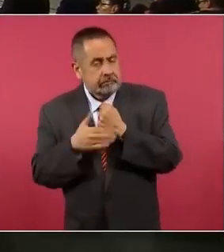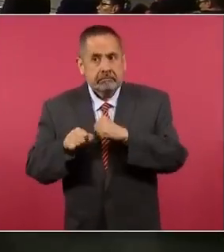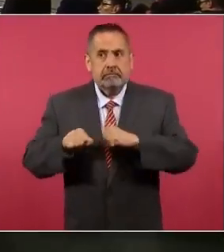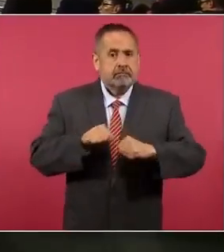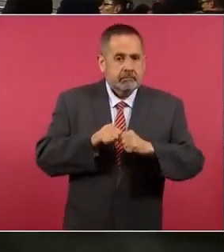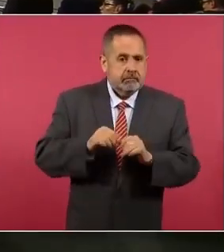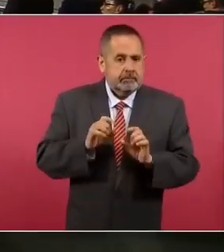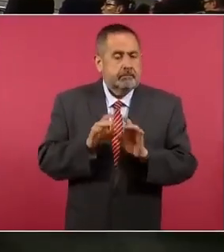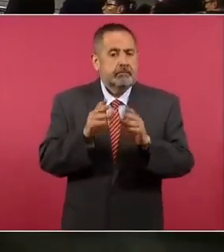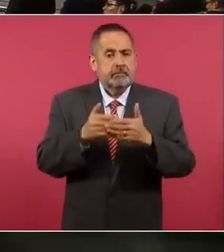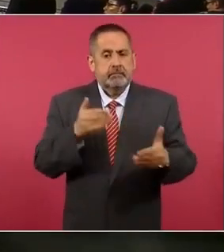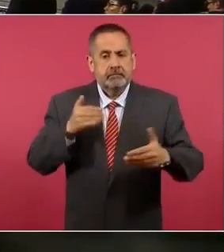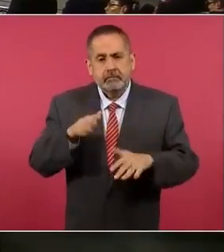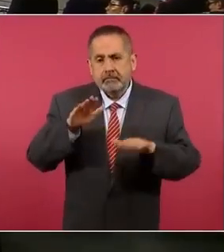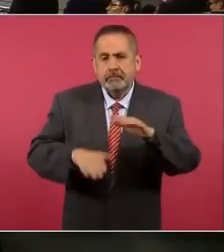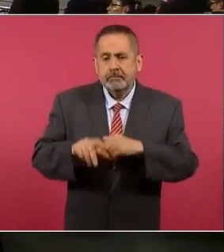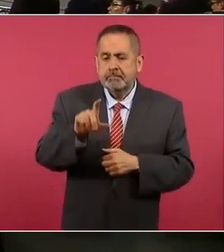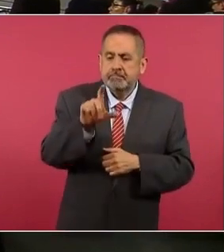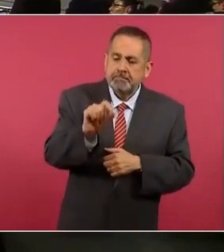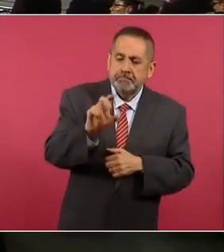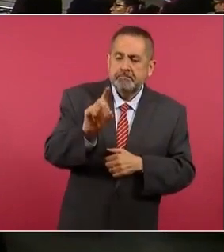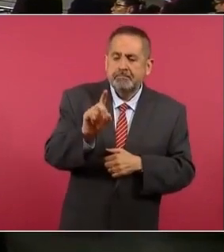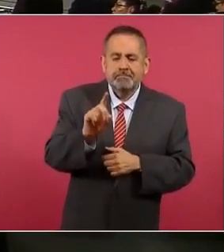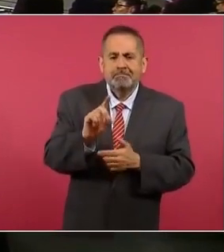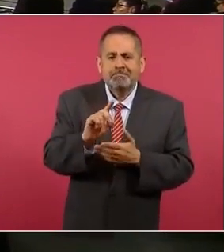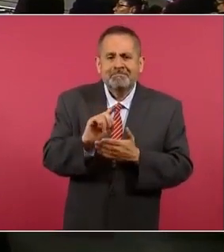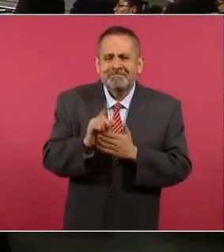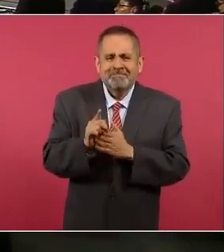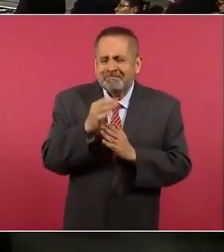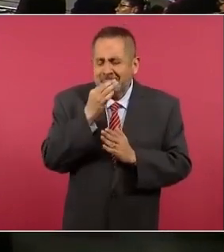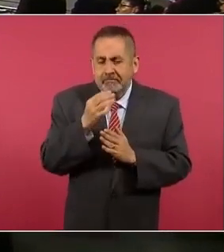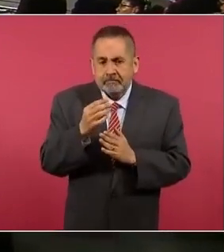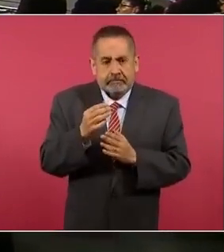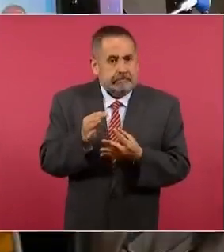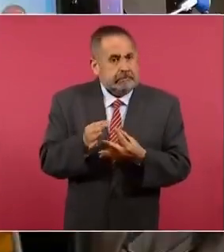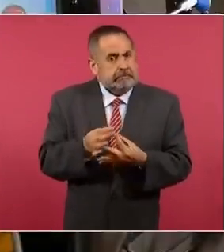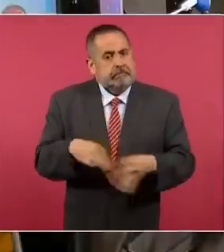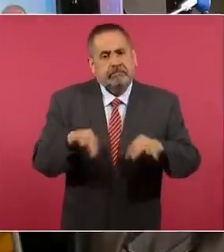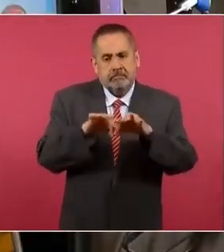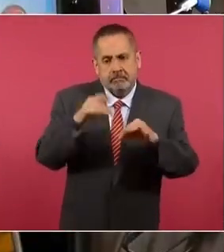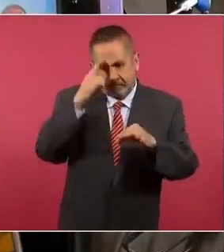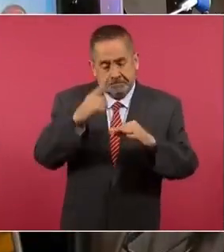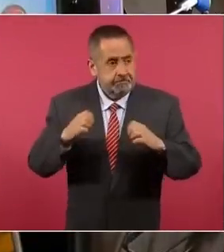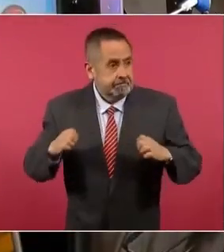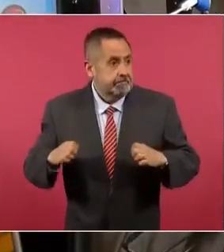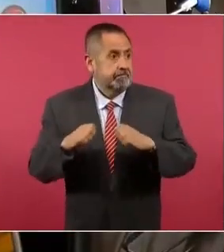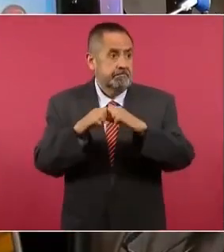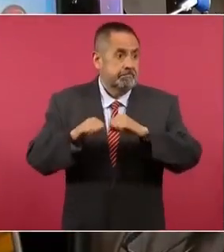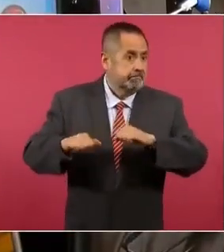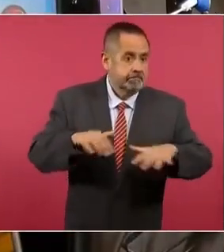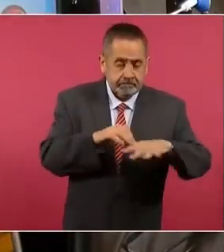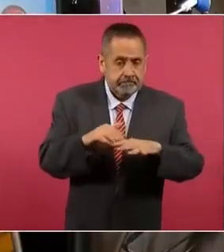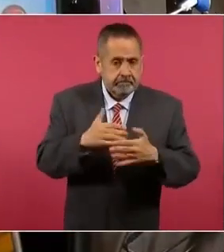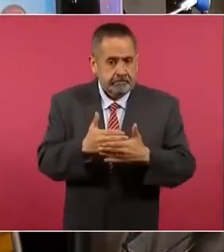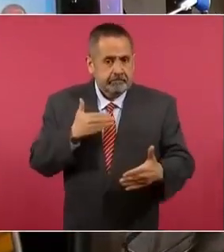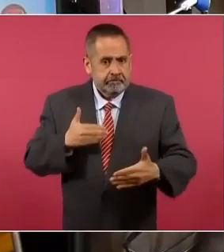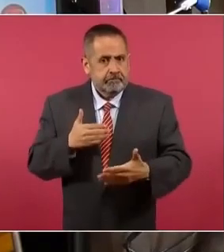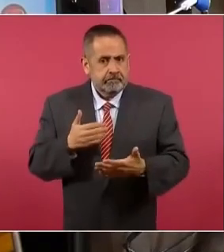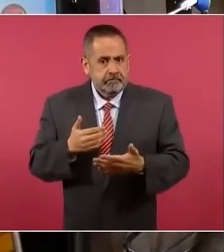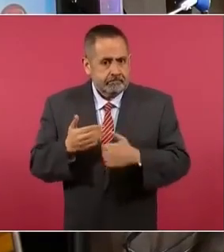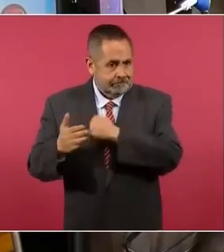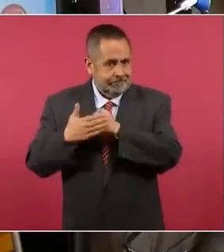hay a veces hasta de 20, 30 segundos, que son muy prioritarios en un alertamiento sísmico? Pero